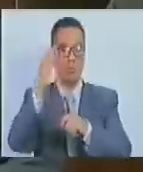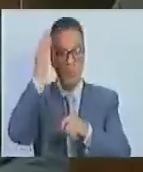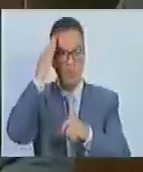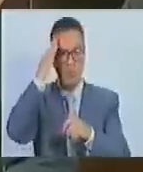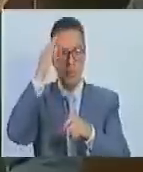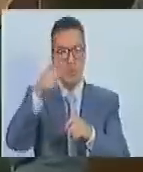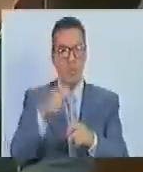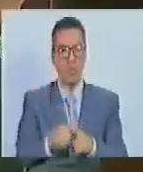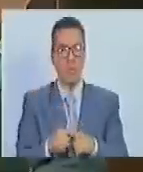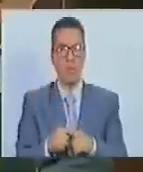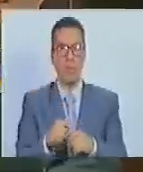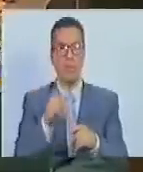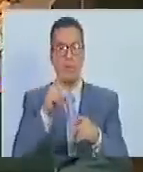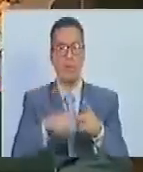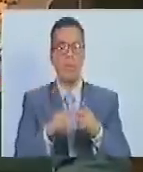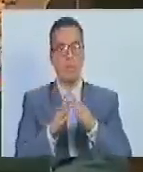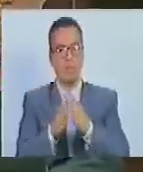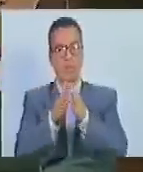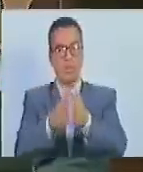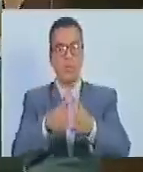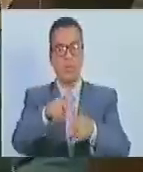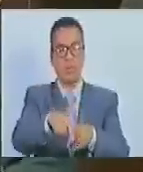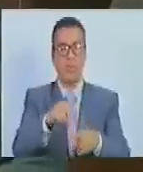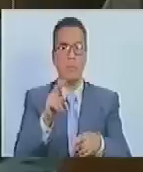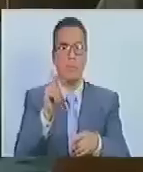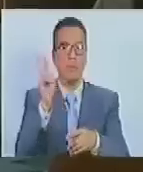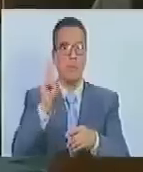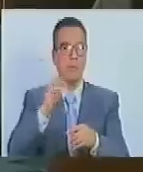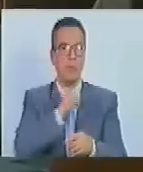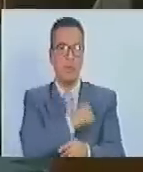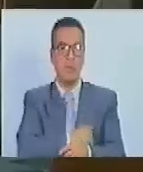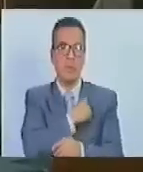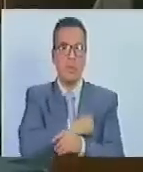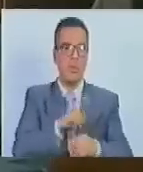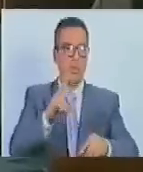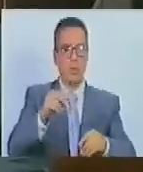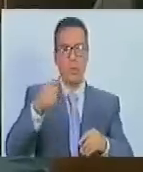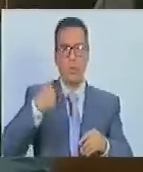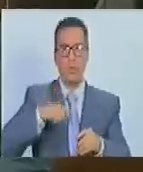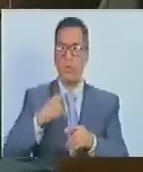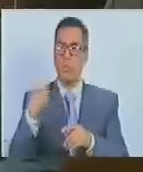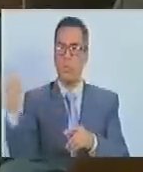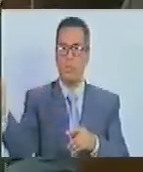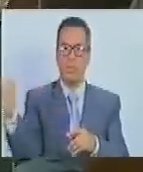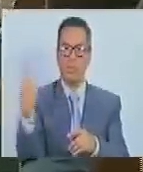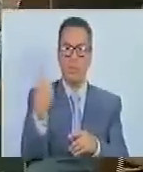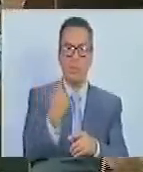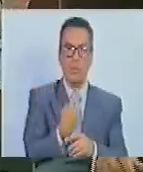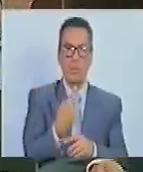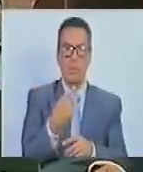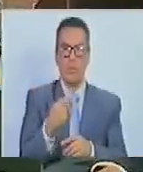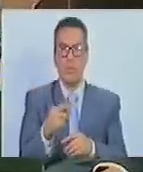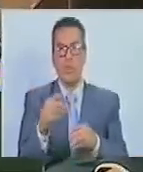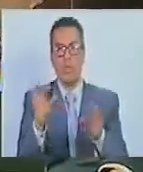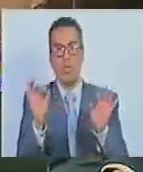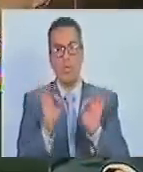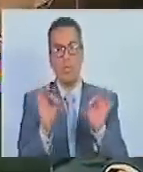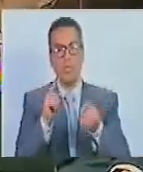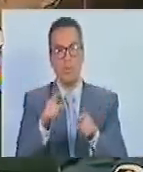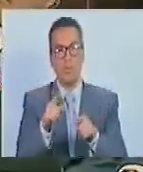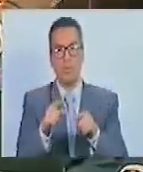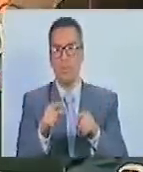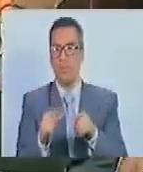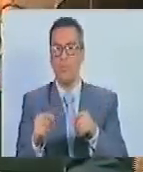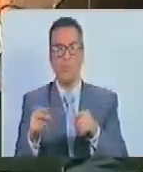que es común en las costas venezolanas, y lamentablemente no retornaron, aún no se les ha